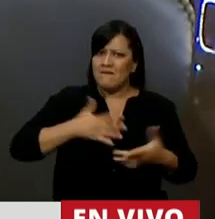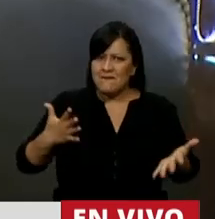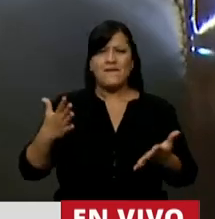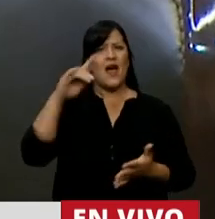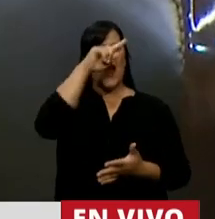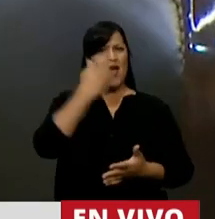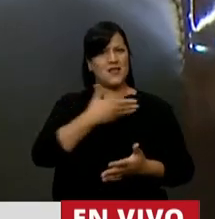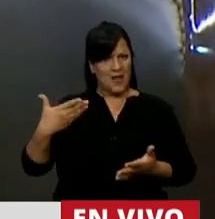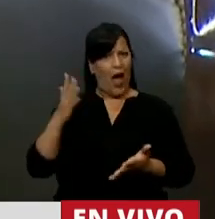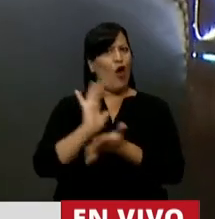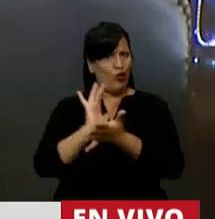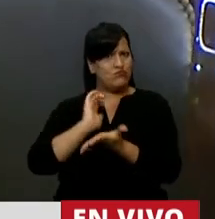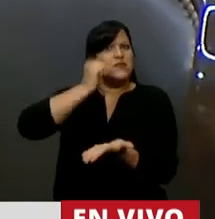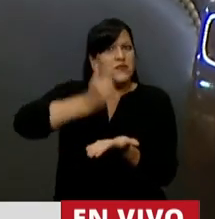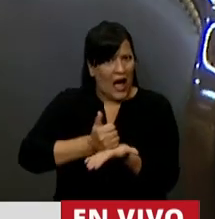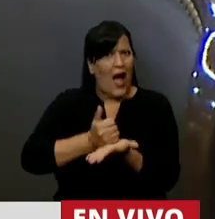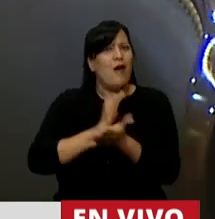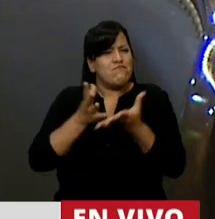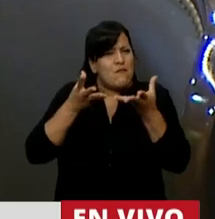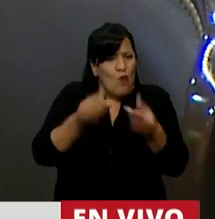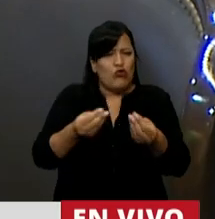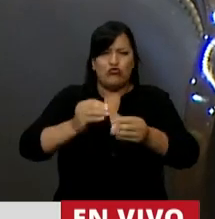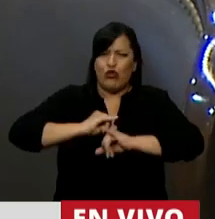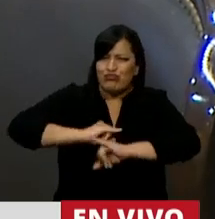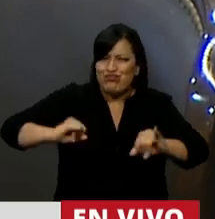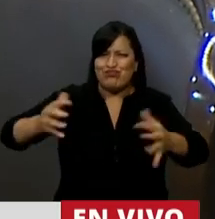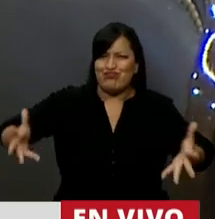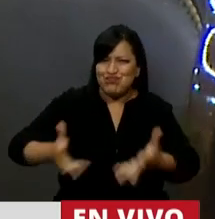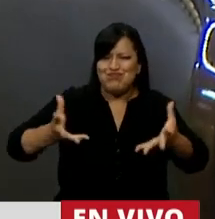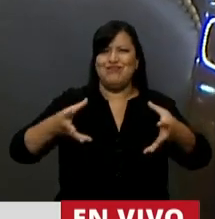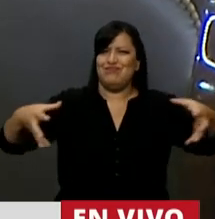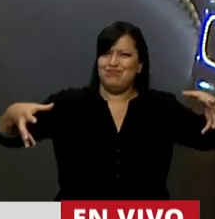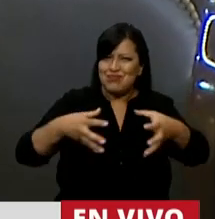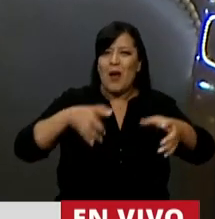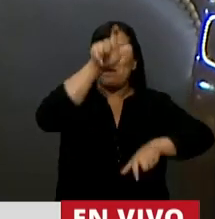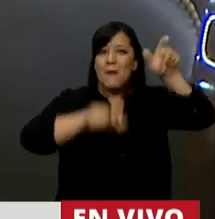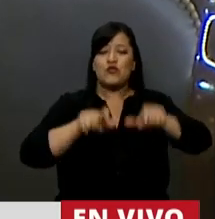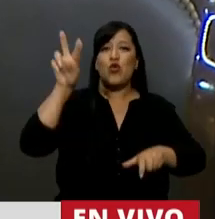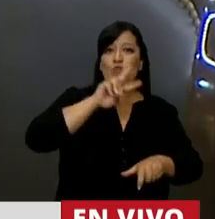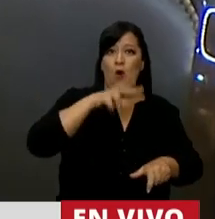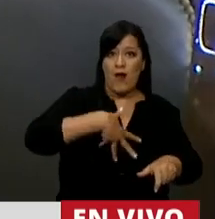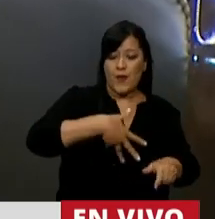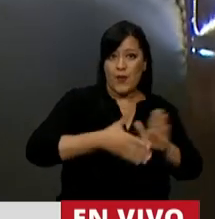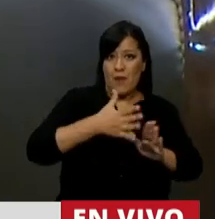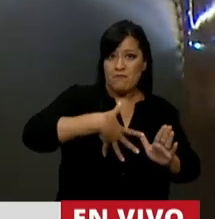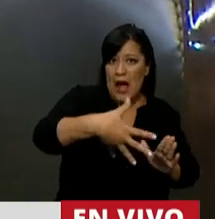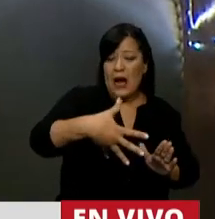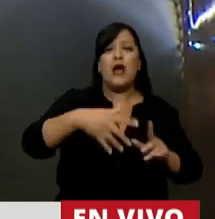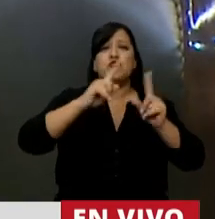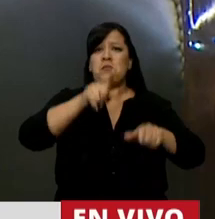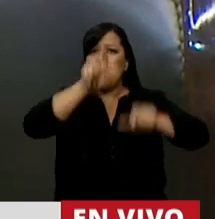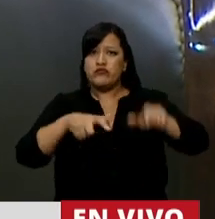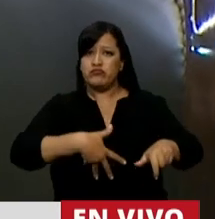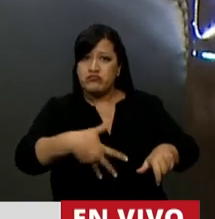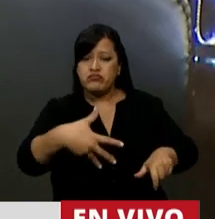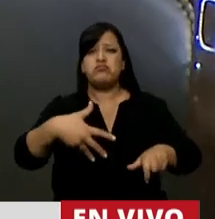presente que promueve acompañar a todas las mujeres y personas gestantes a las que deciden maternar